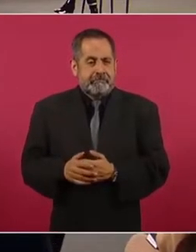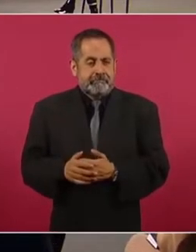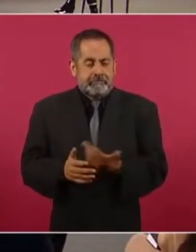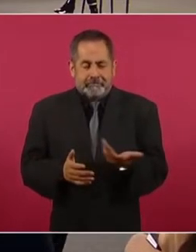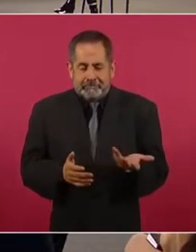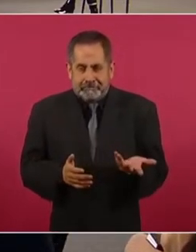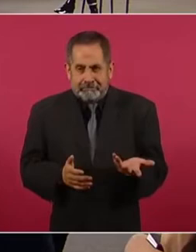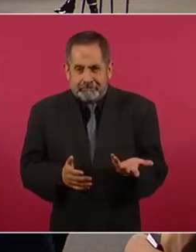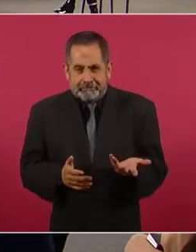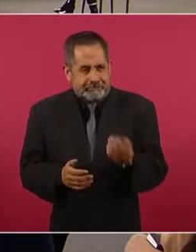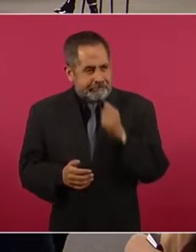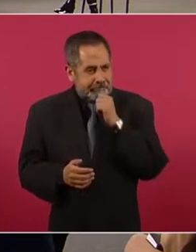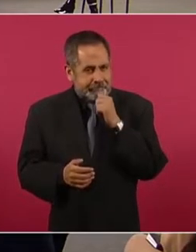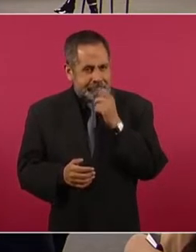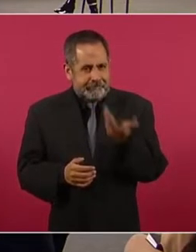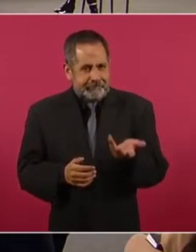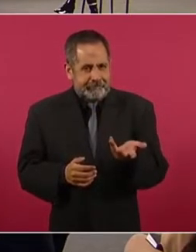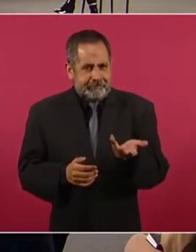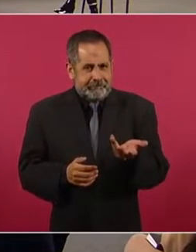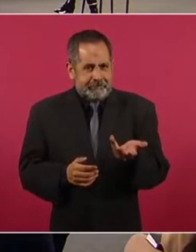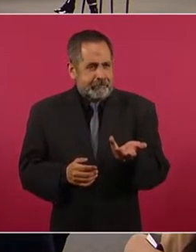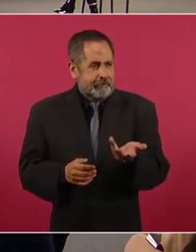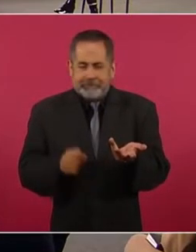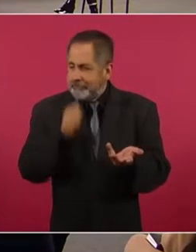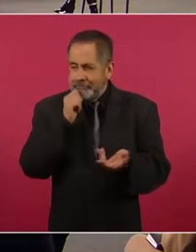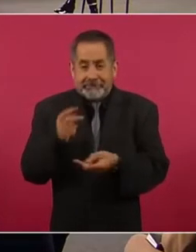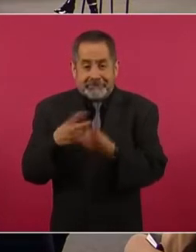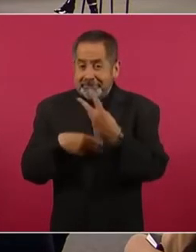salario porque todavía no están,